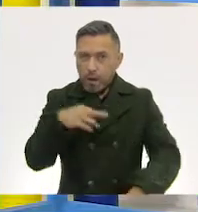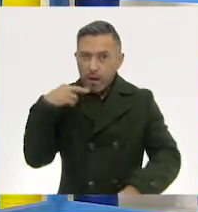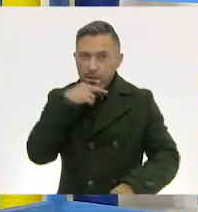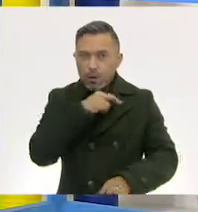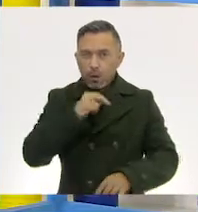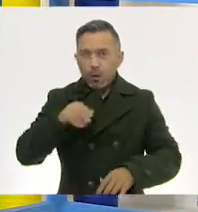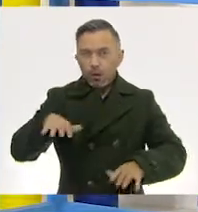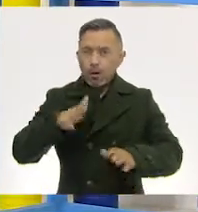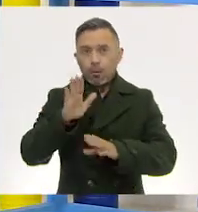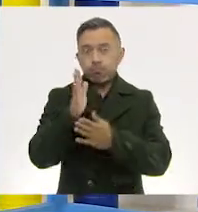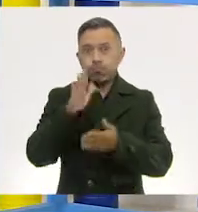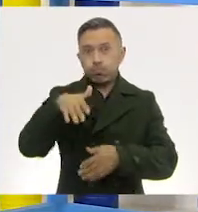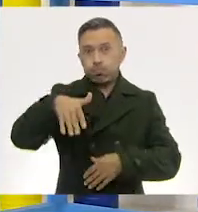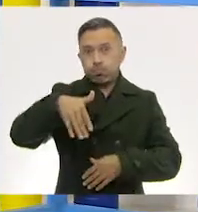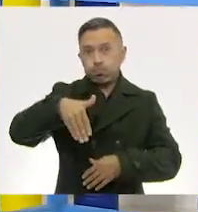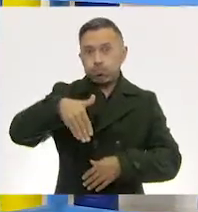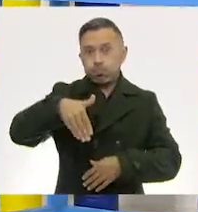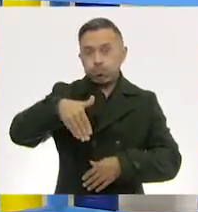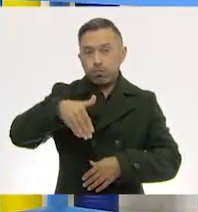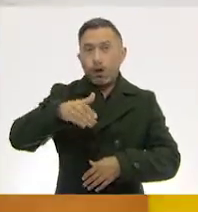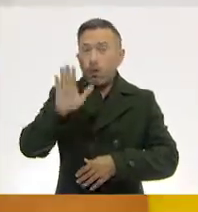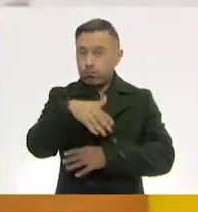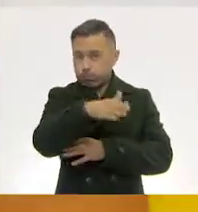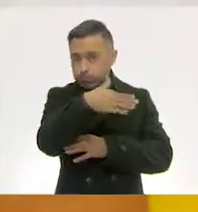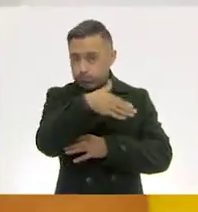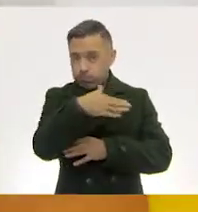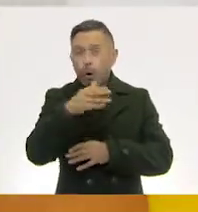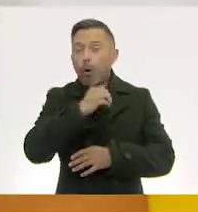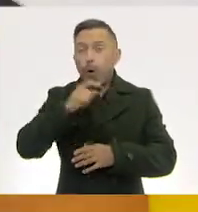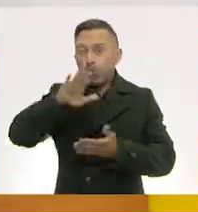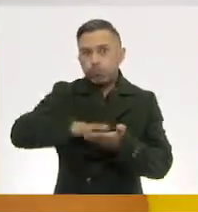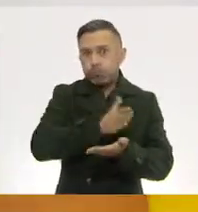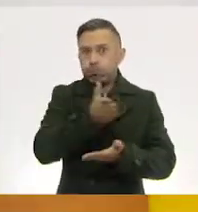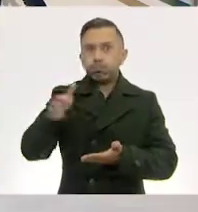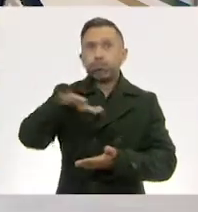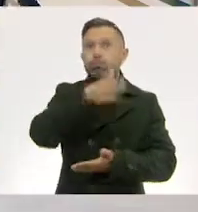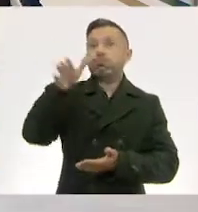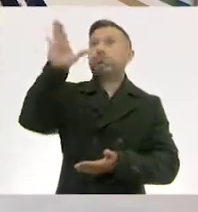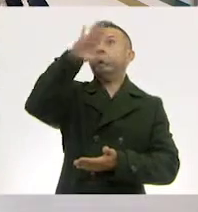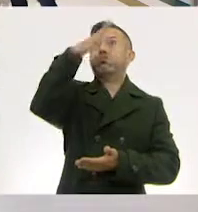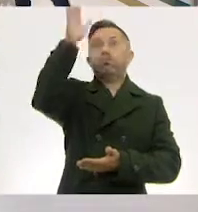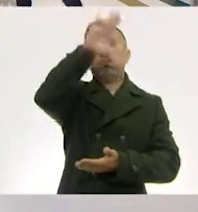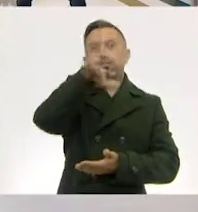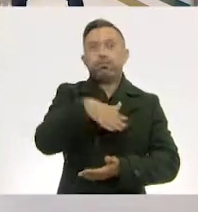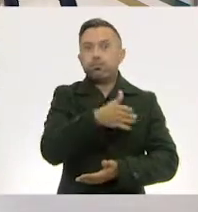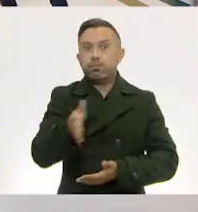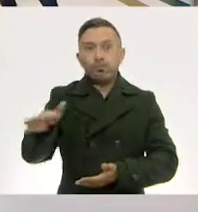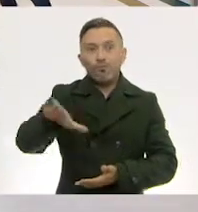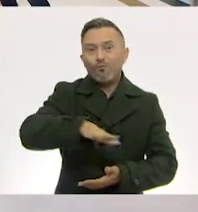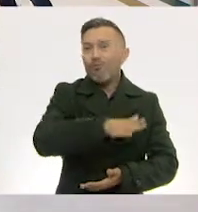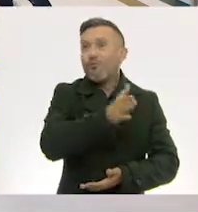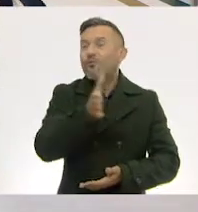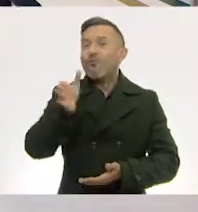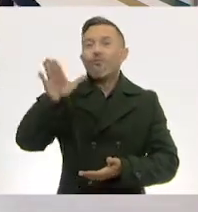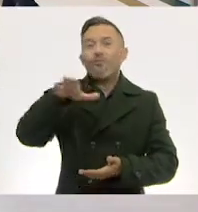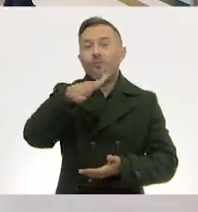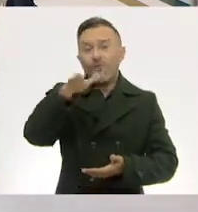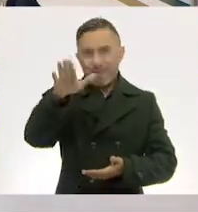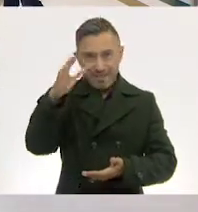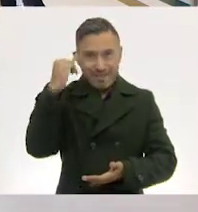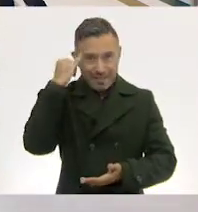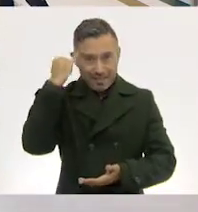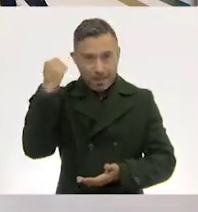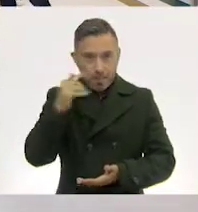temblando, vibrando. Temblando, o a lo mejor si el viento es tan fuerte que empieza a volar. Y se la puede llevar el viento también. Y